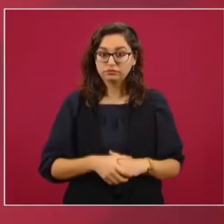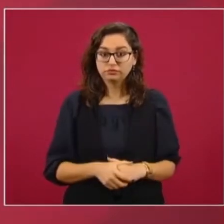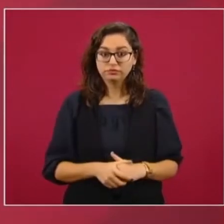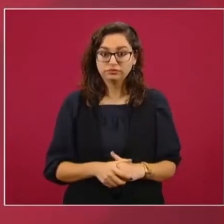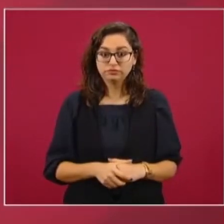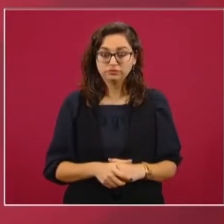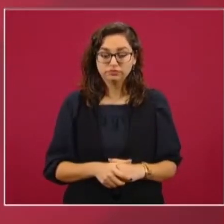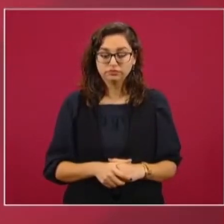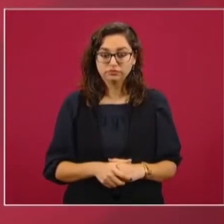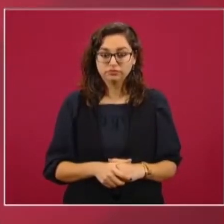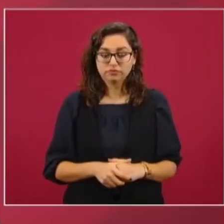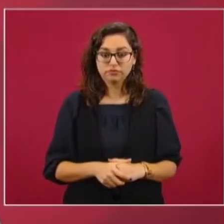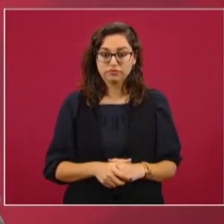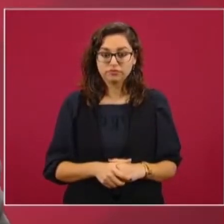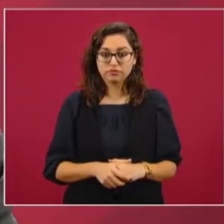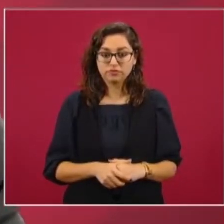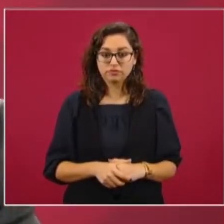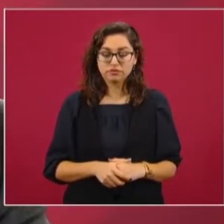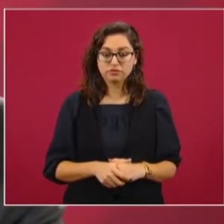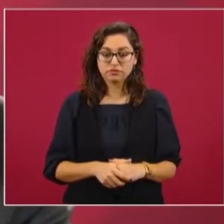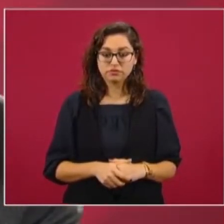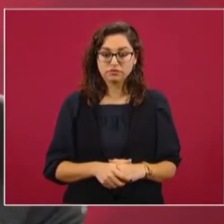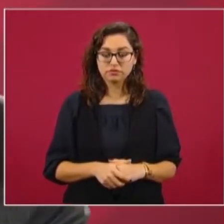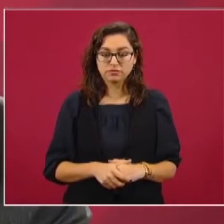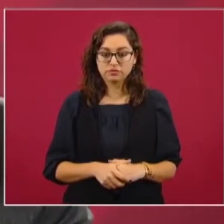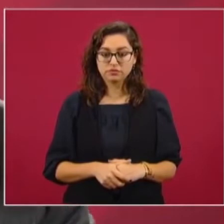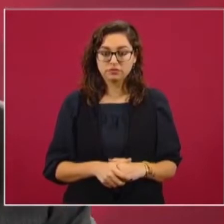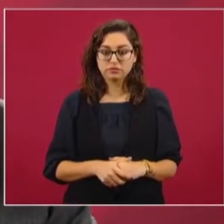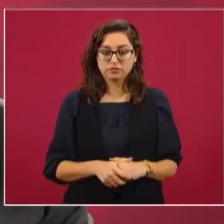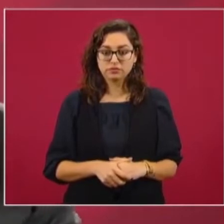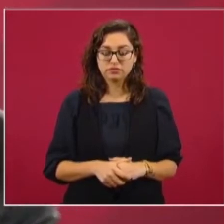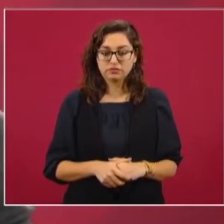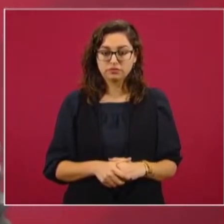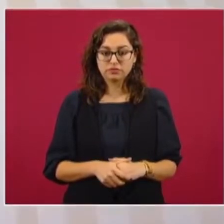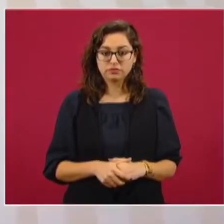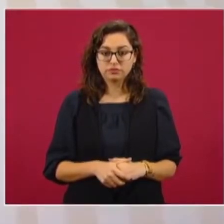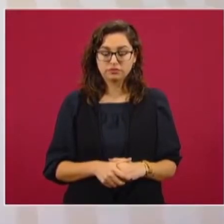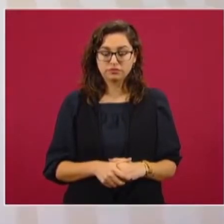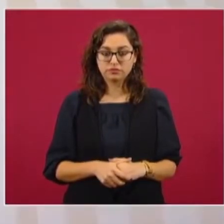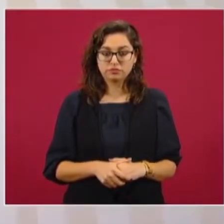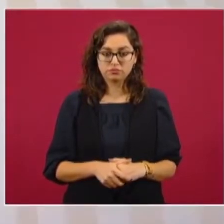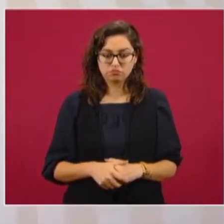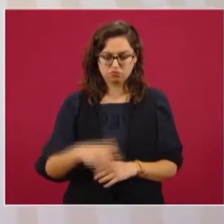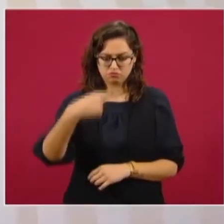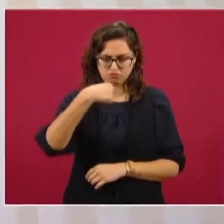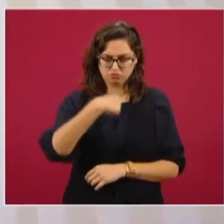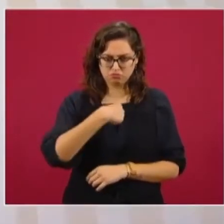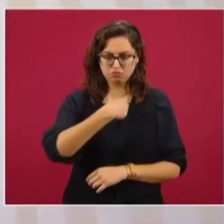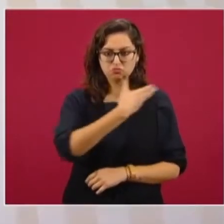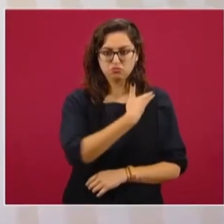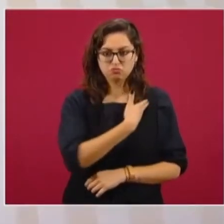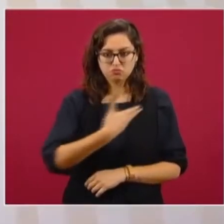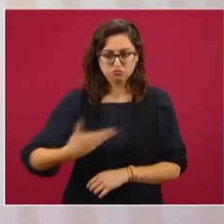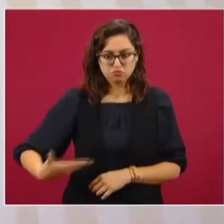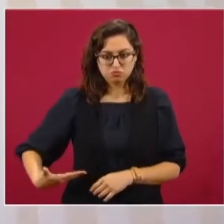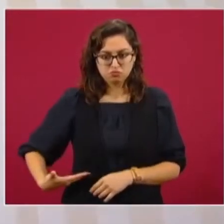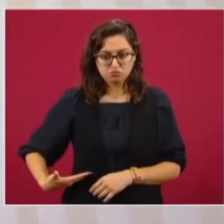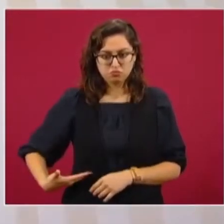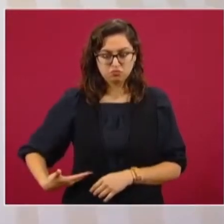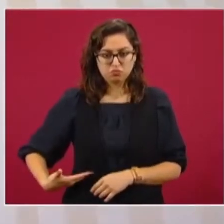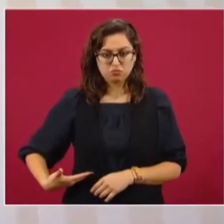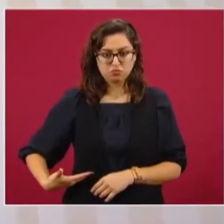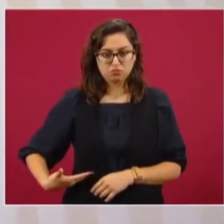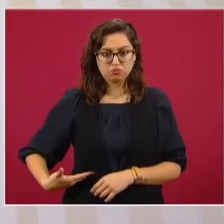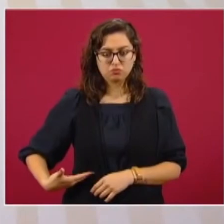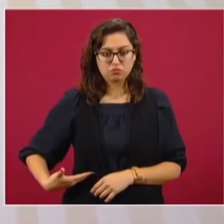Yo tengo la facultad y